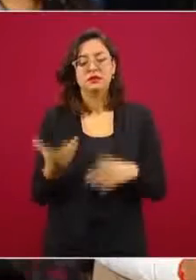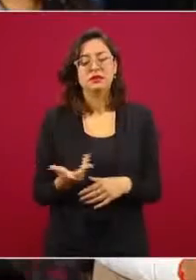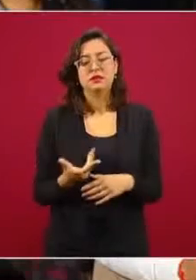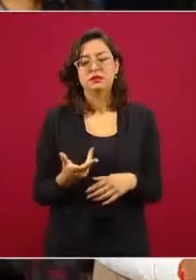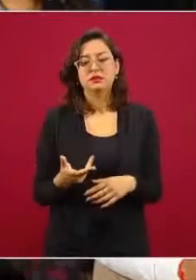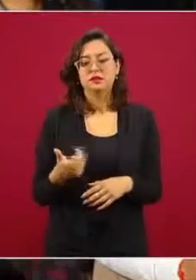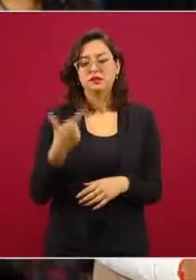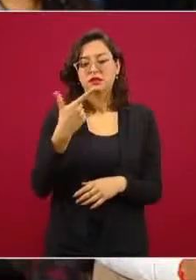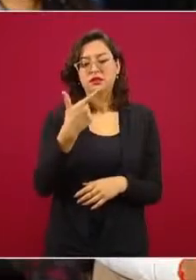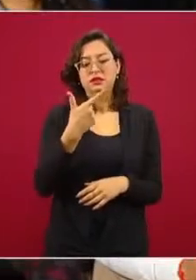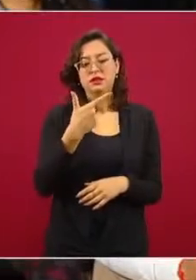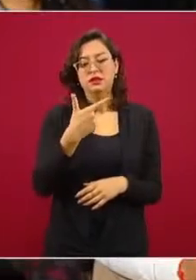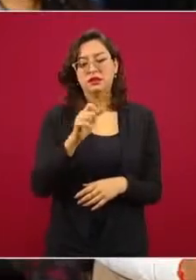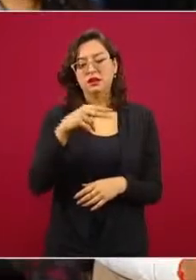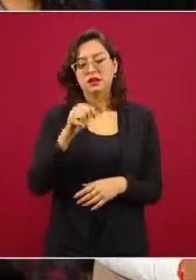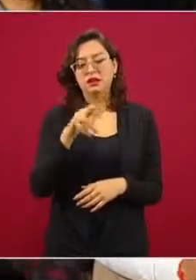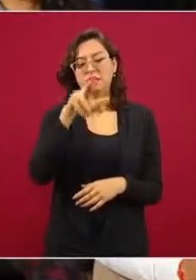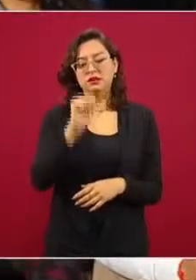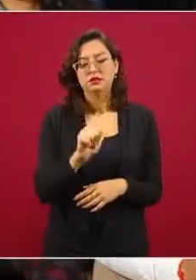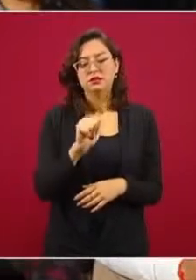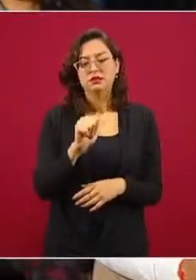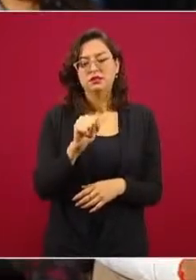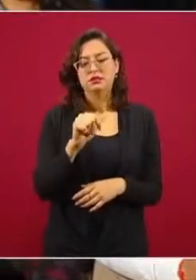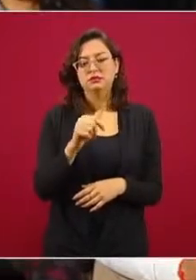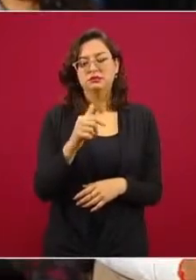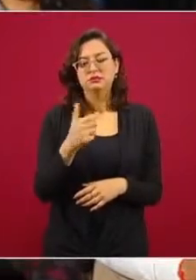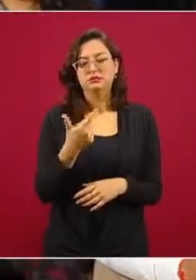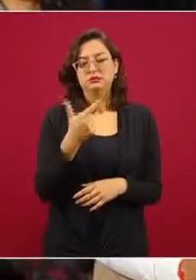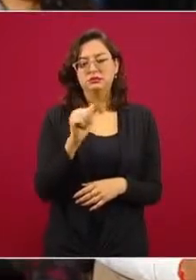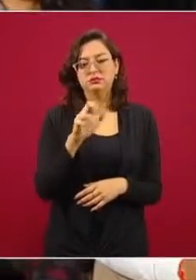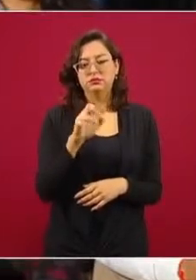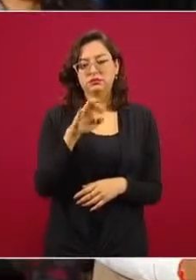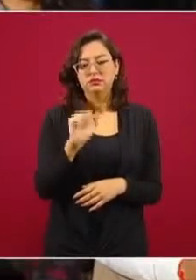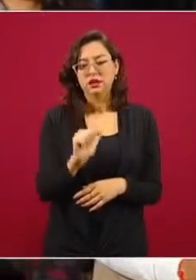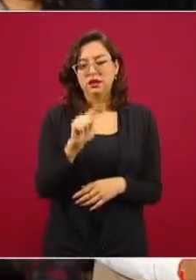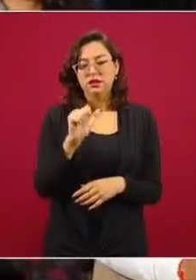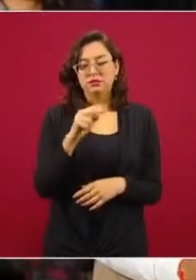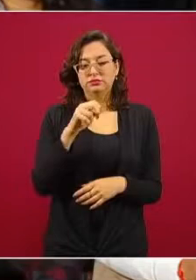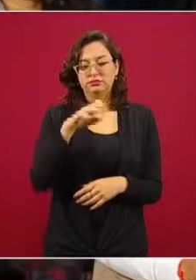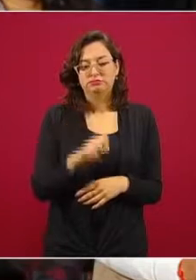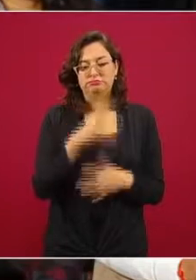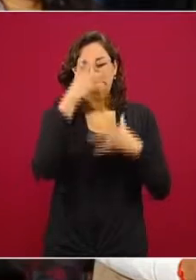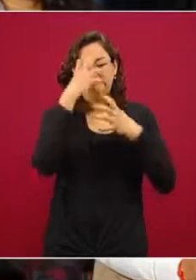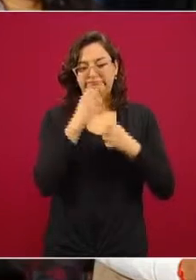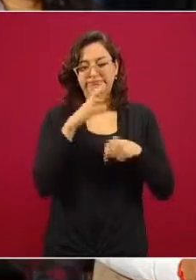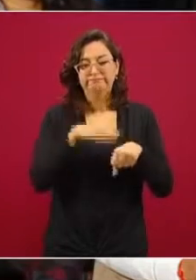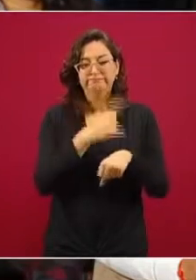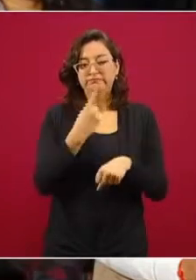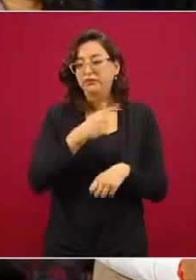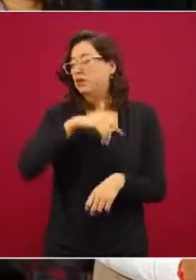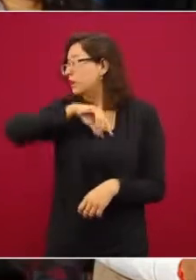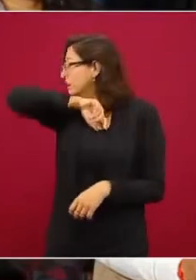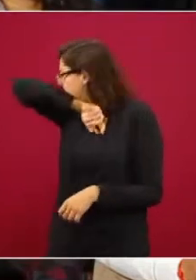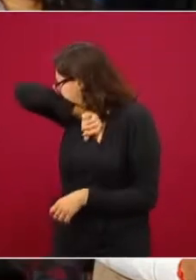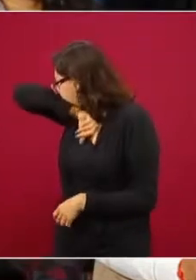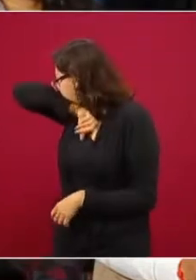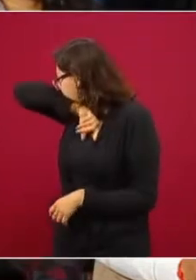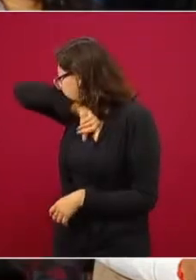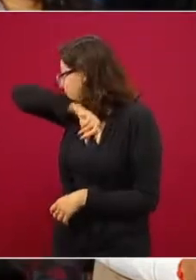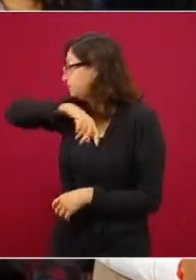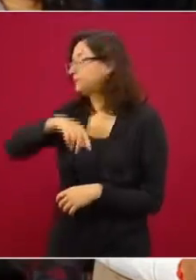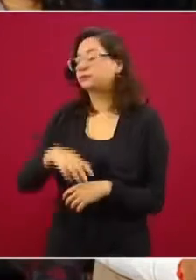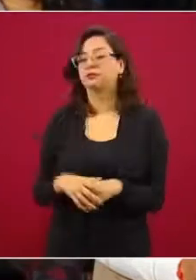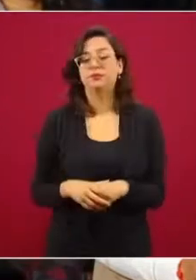de Genaro García Luna, pues de un plumazo Enrique Peña Nieto desaparece la Secretaría